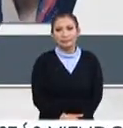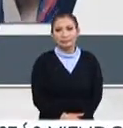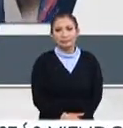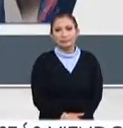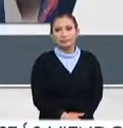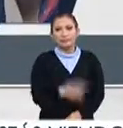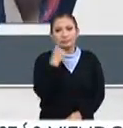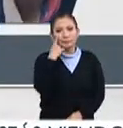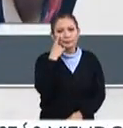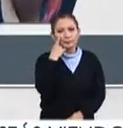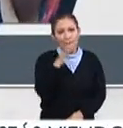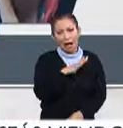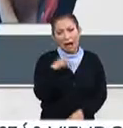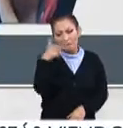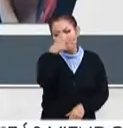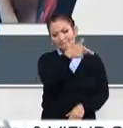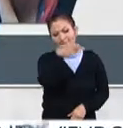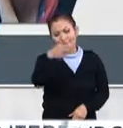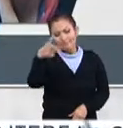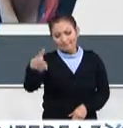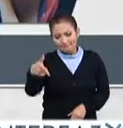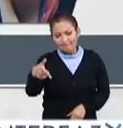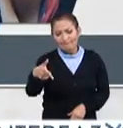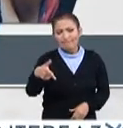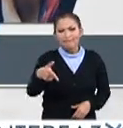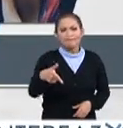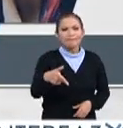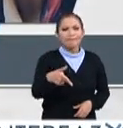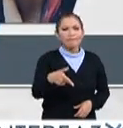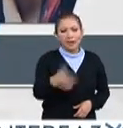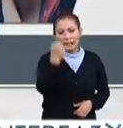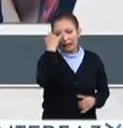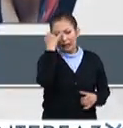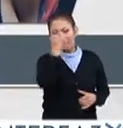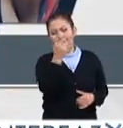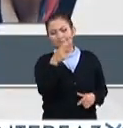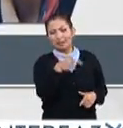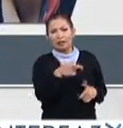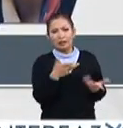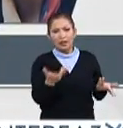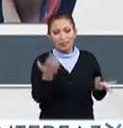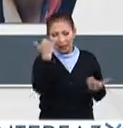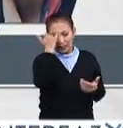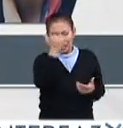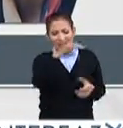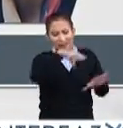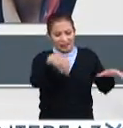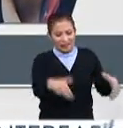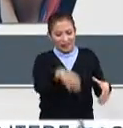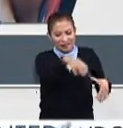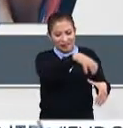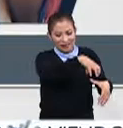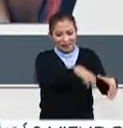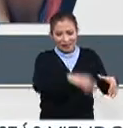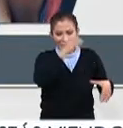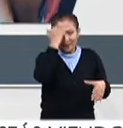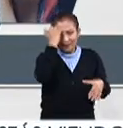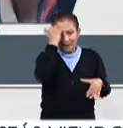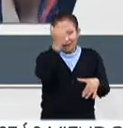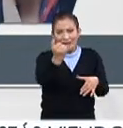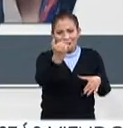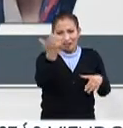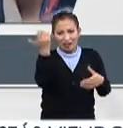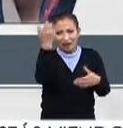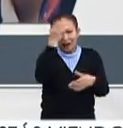Mira, se han identificado esta idea de la creación del consorcio en inteligencia artificial.